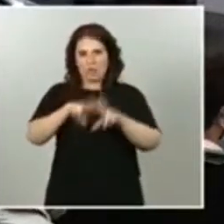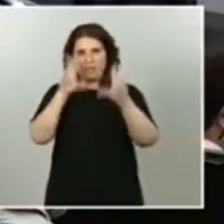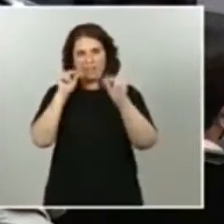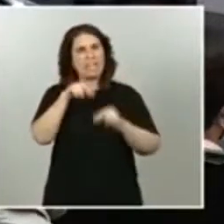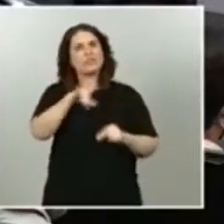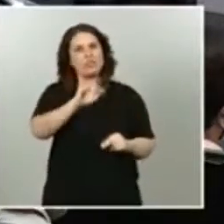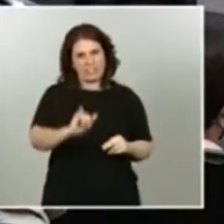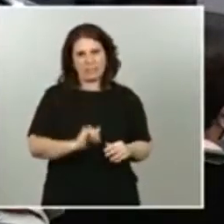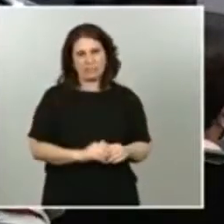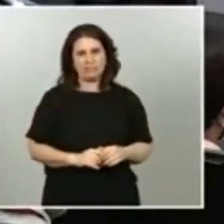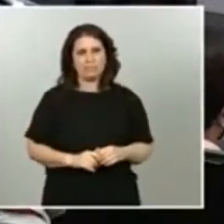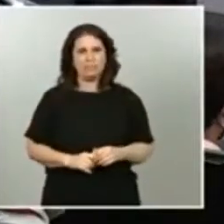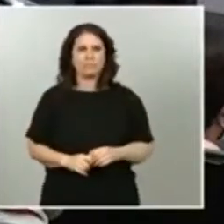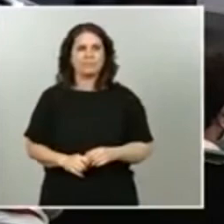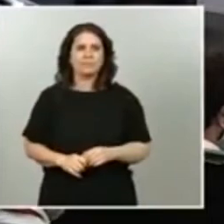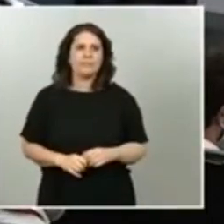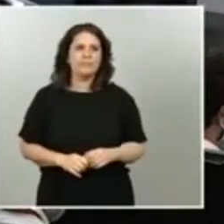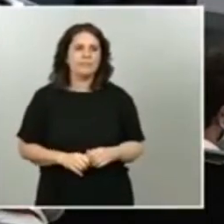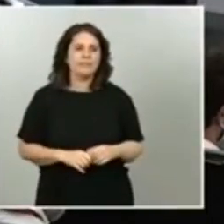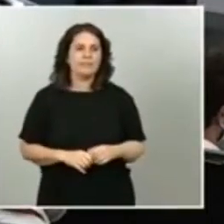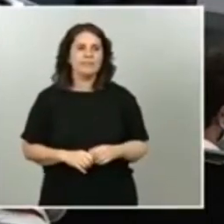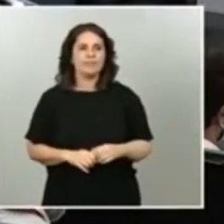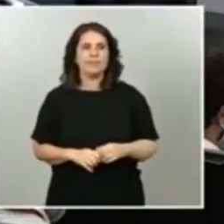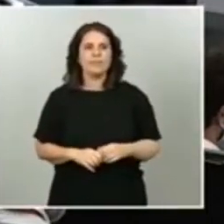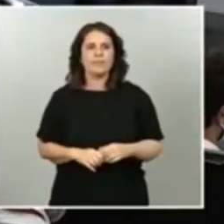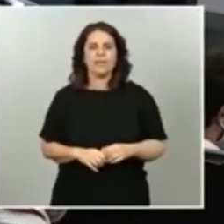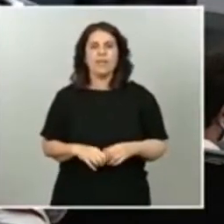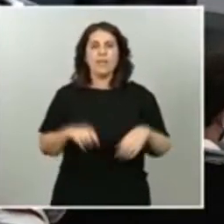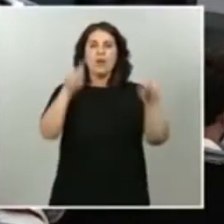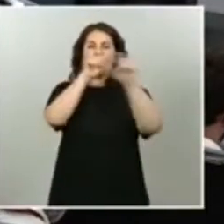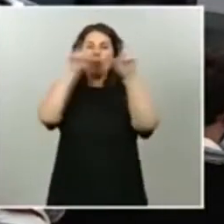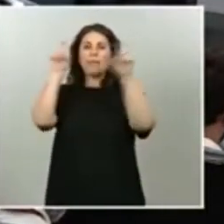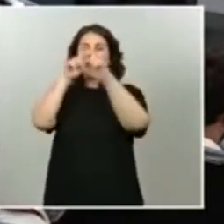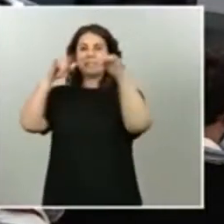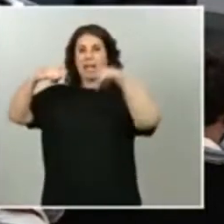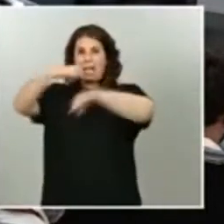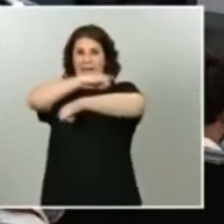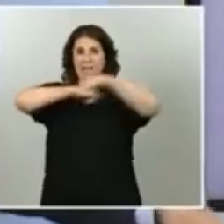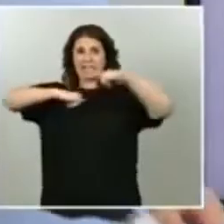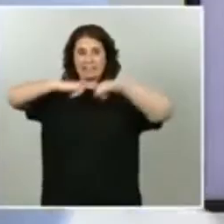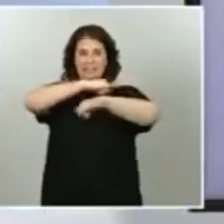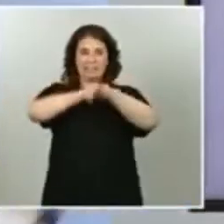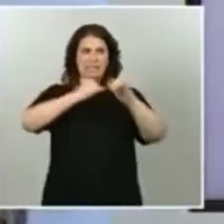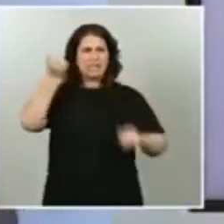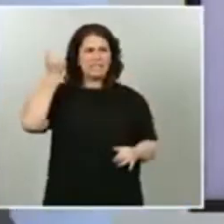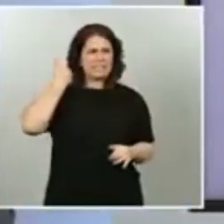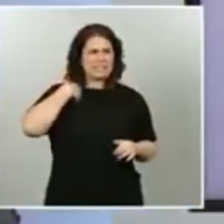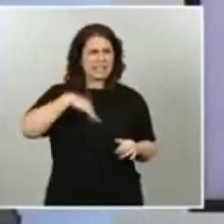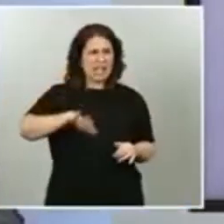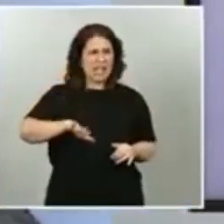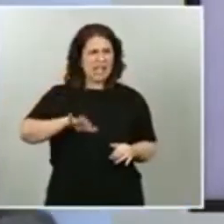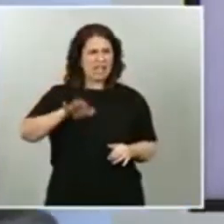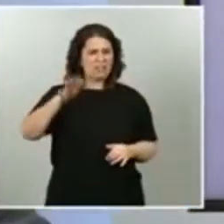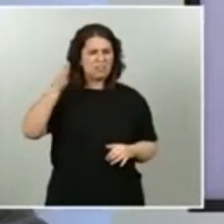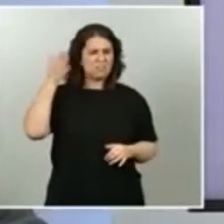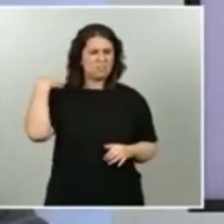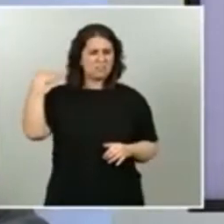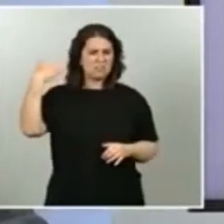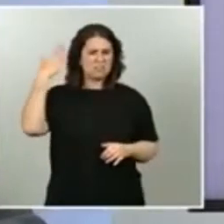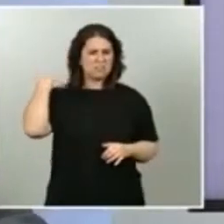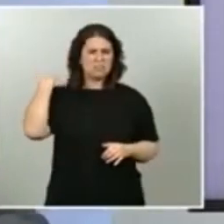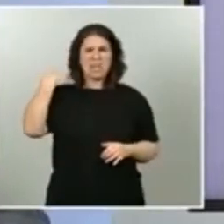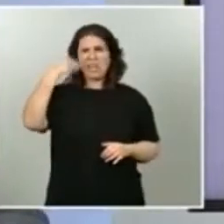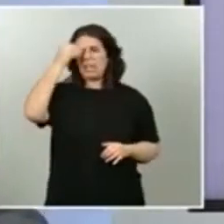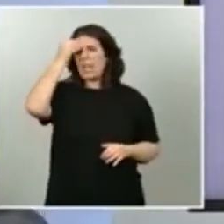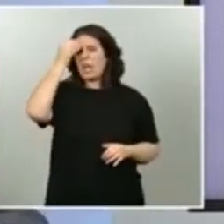Bueno, las compañías aéreas ya dispusieron, creo que, de en torno a 1.800 millones aproximadamente,